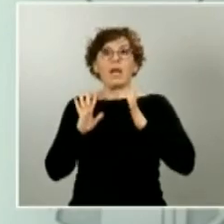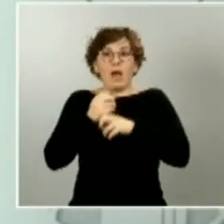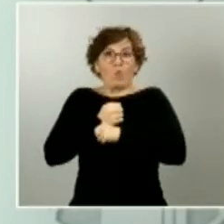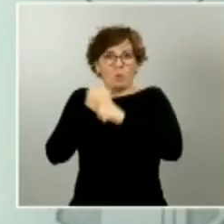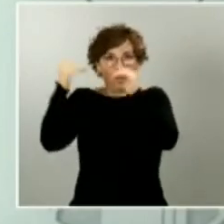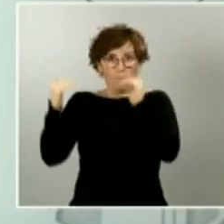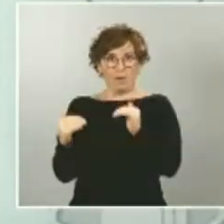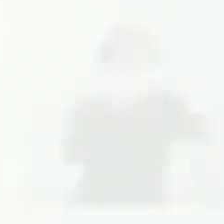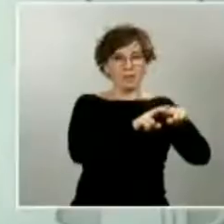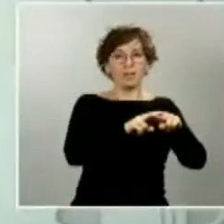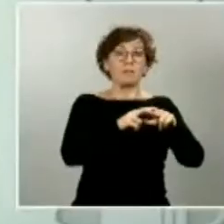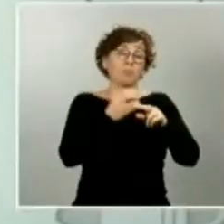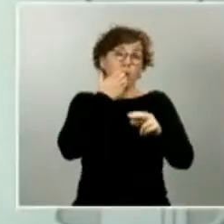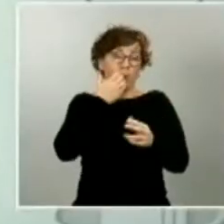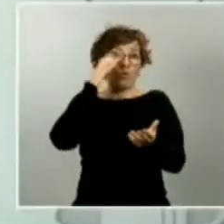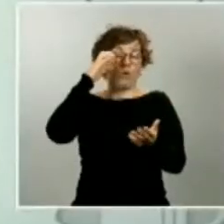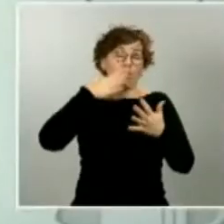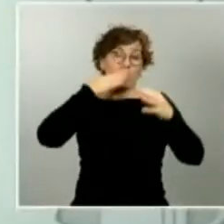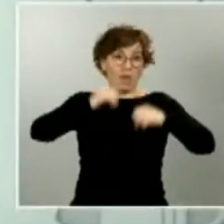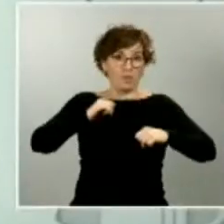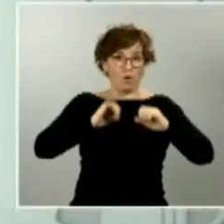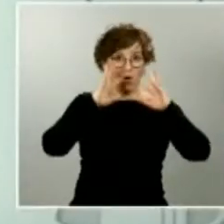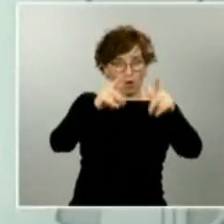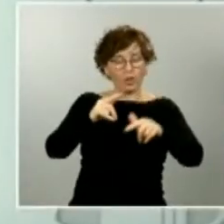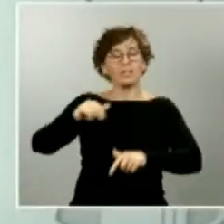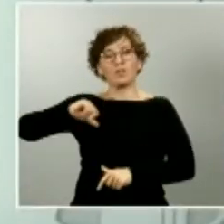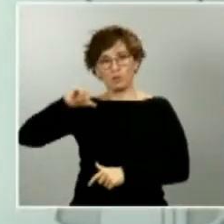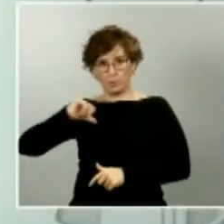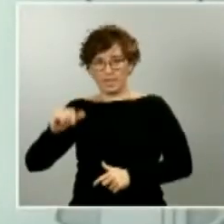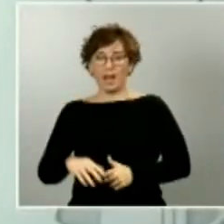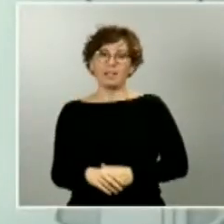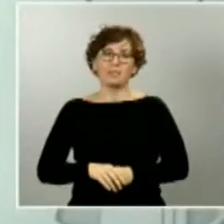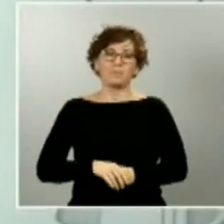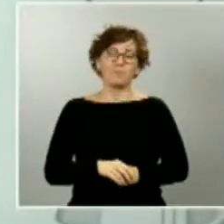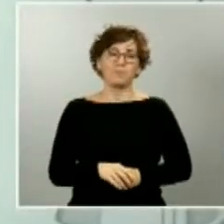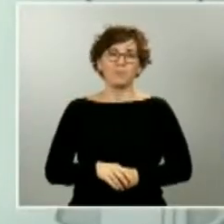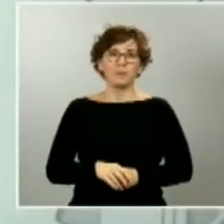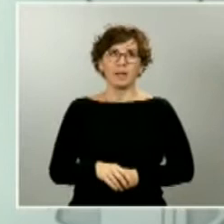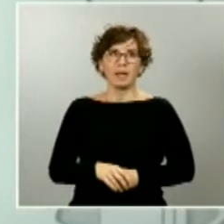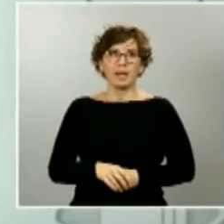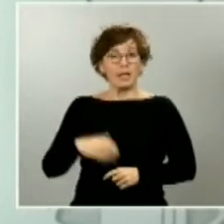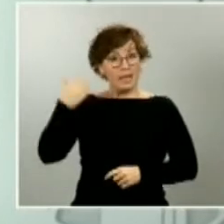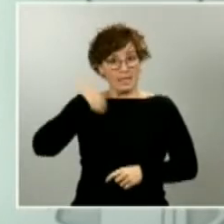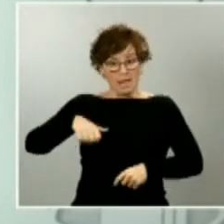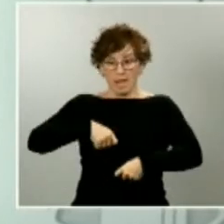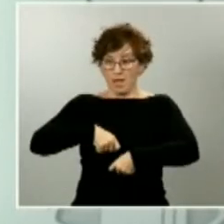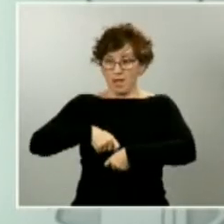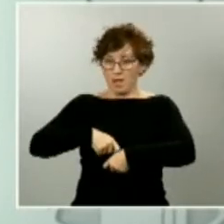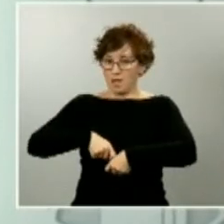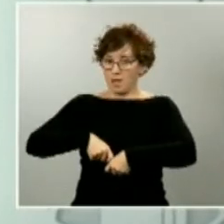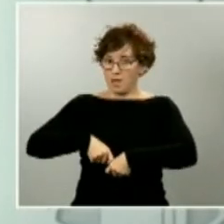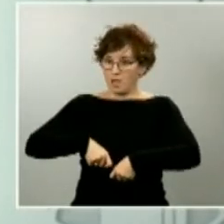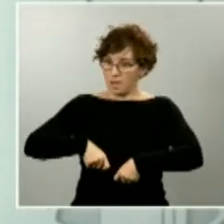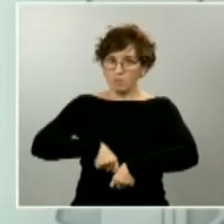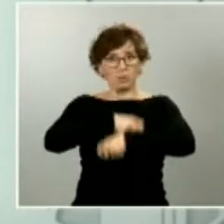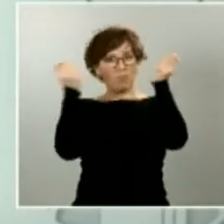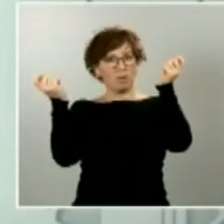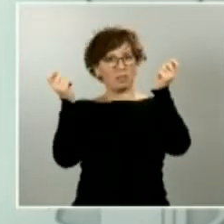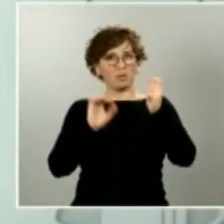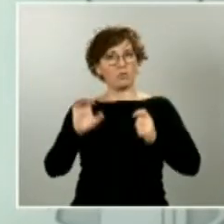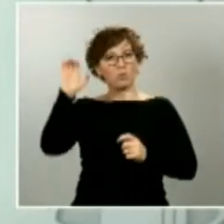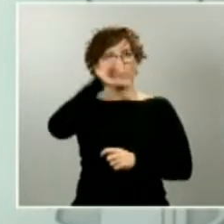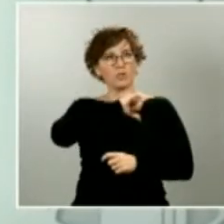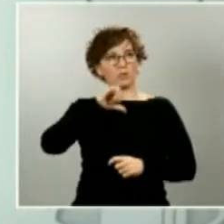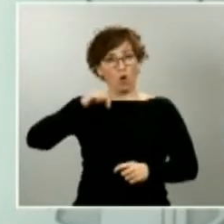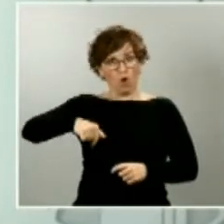los datos de esta semana. Hemos ya procedido a repartir en conjunto de comunidades autónomas hoy mismo un